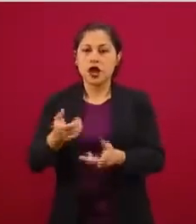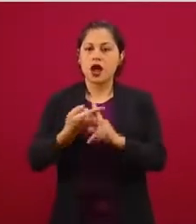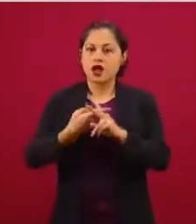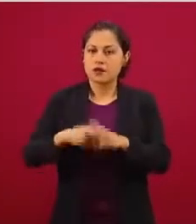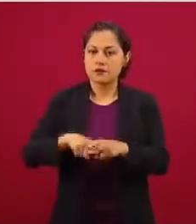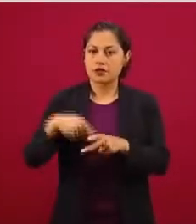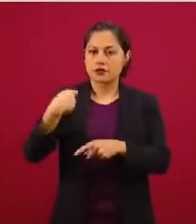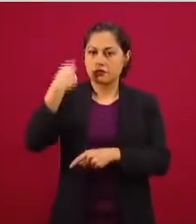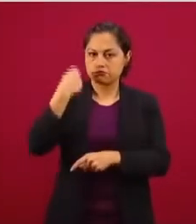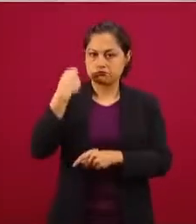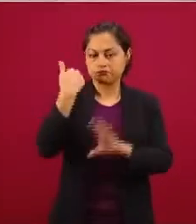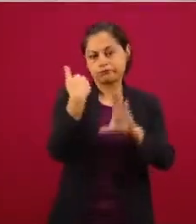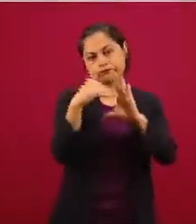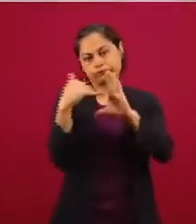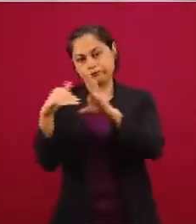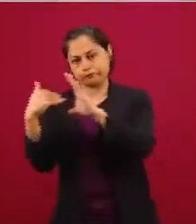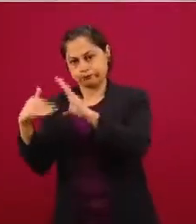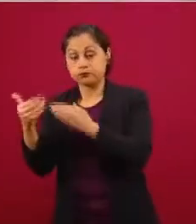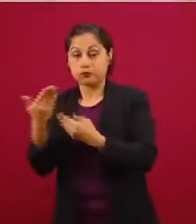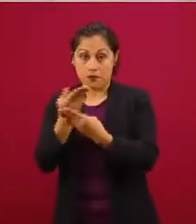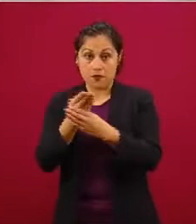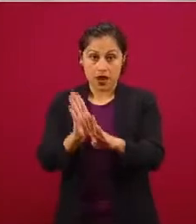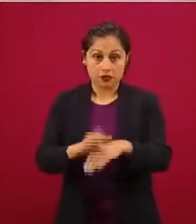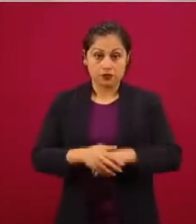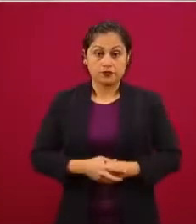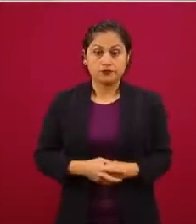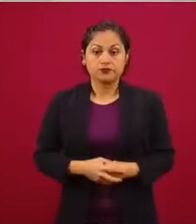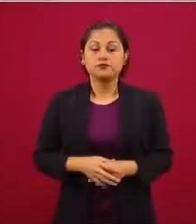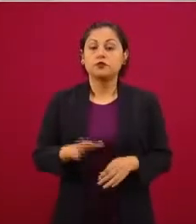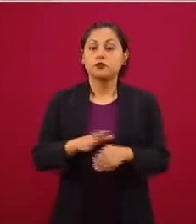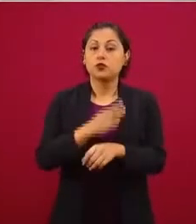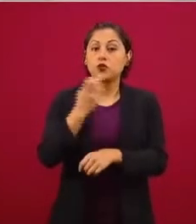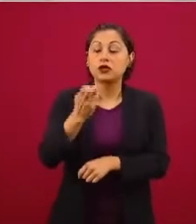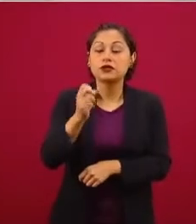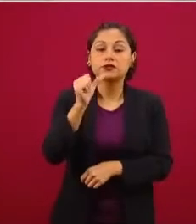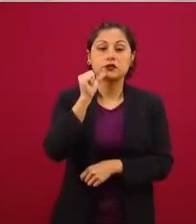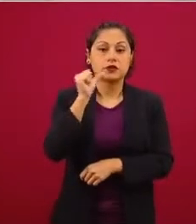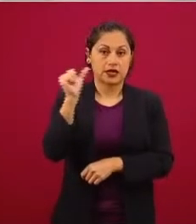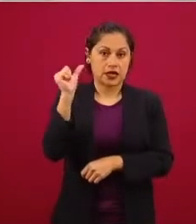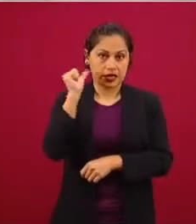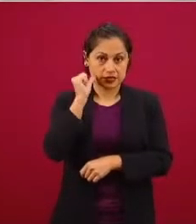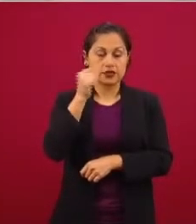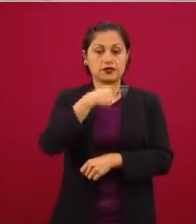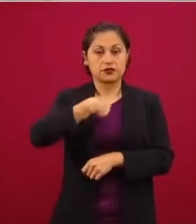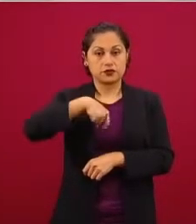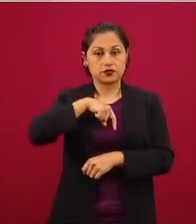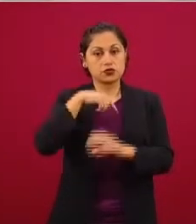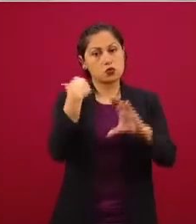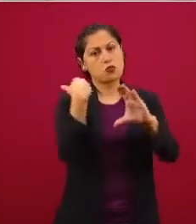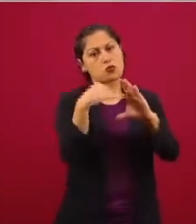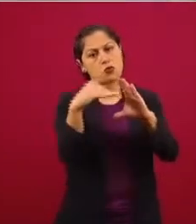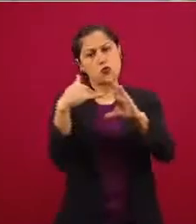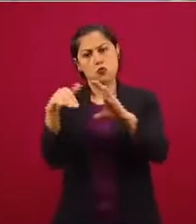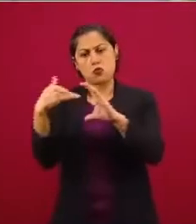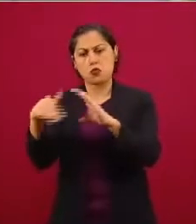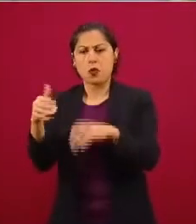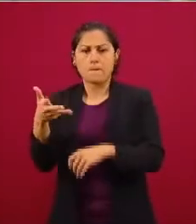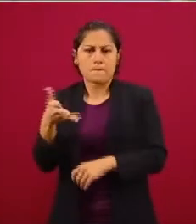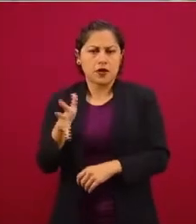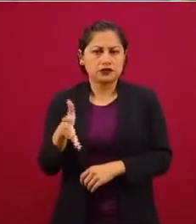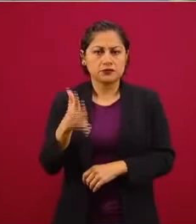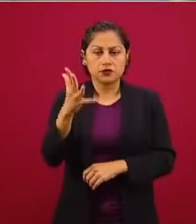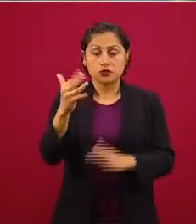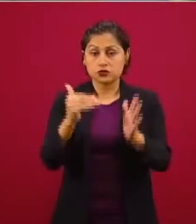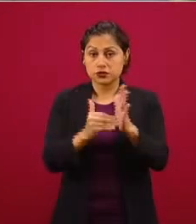bancario. Adelante. De tal manera que el día de ayer se dispersaron casi a cinco millones